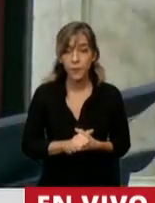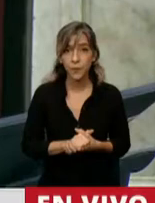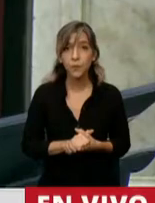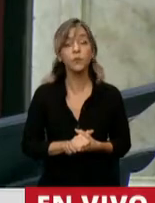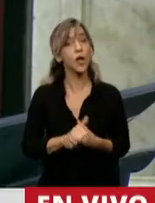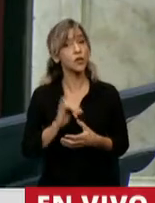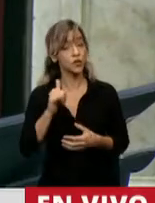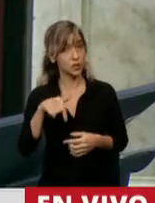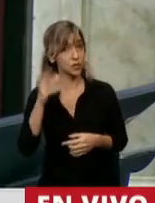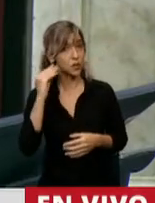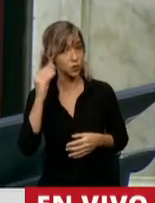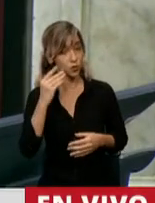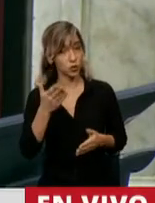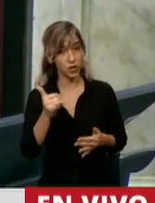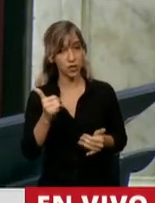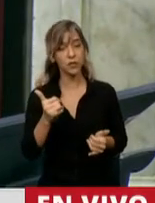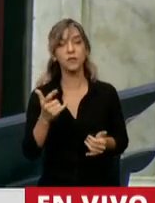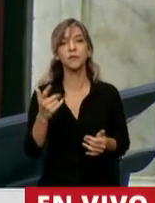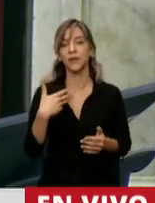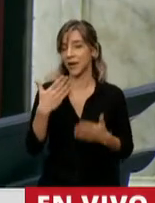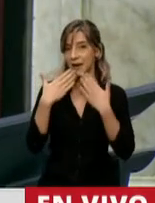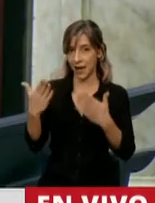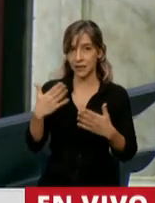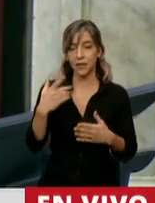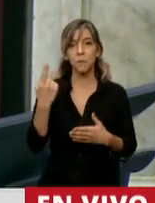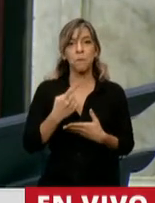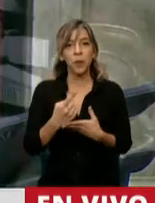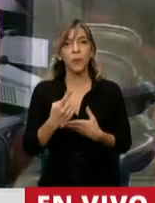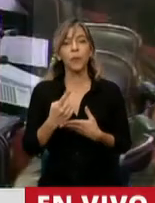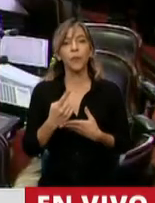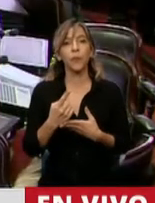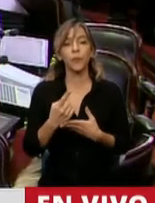Ahora lo estamos escuchando, pero no tenemos... En primer lugar, ratificar y...